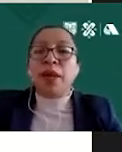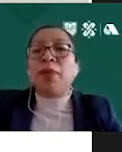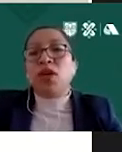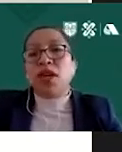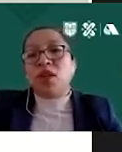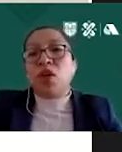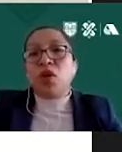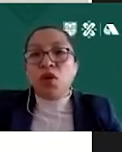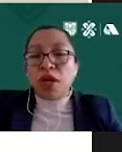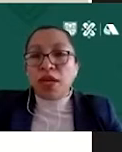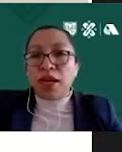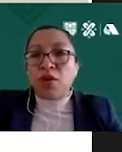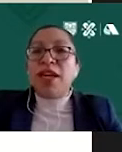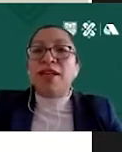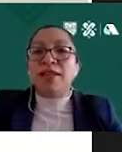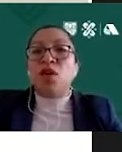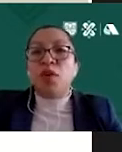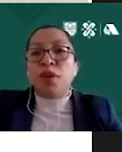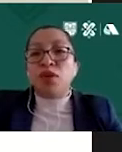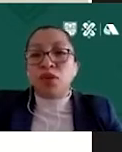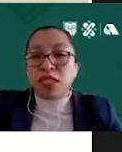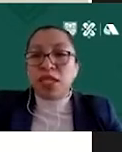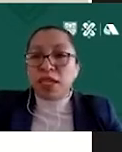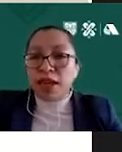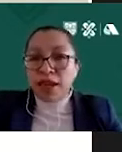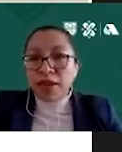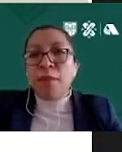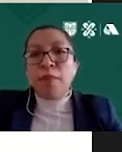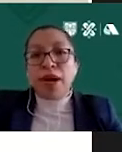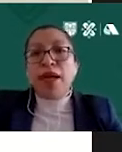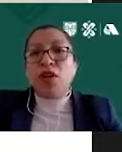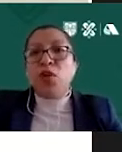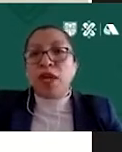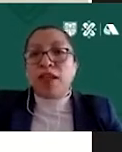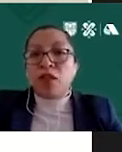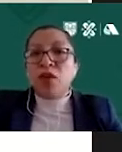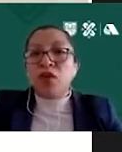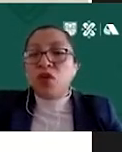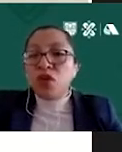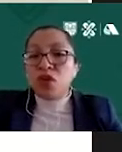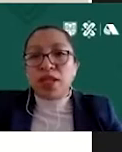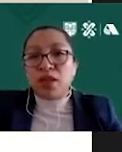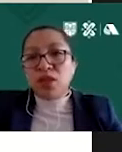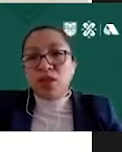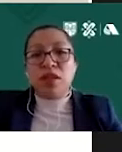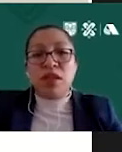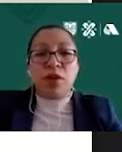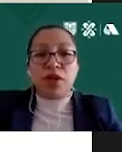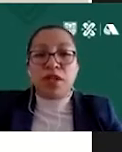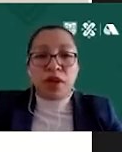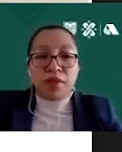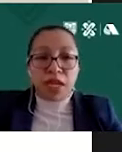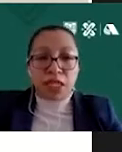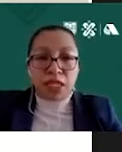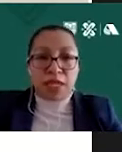preproyecto o algún ejercicio previo que ustedes ya tengan para ir ubicando todos los datos del